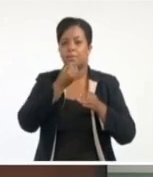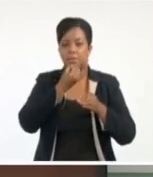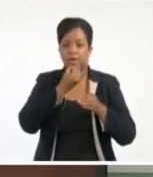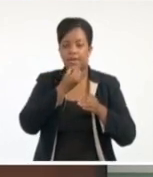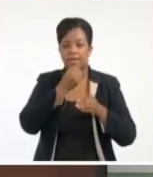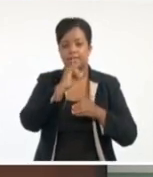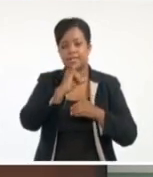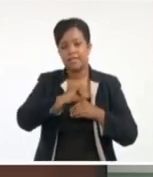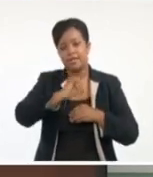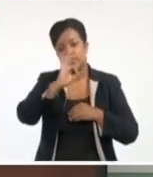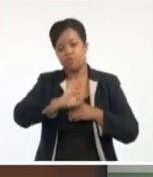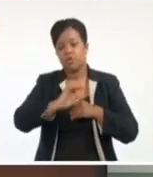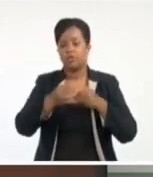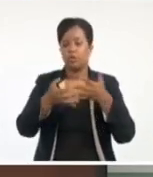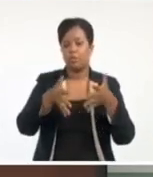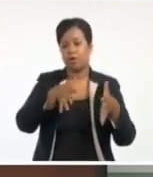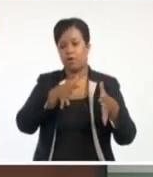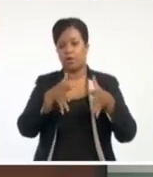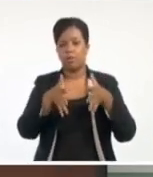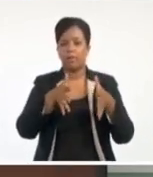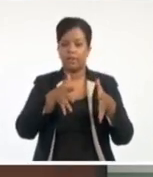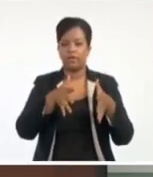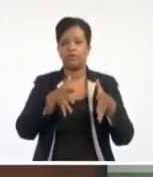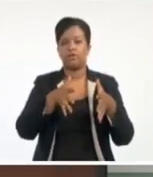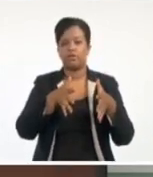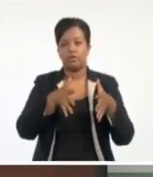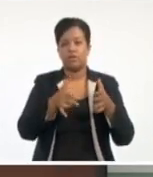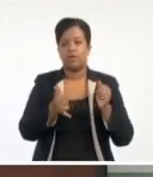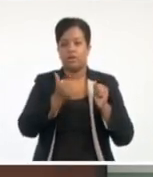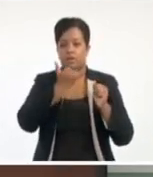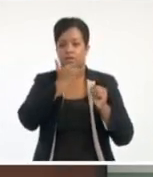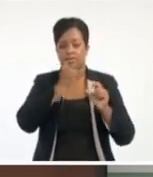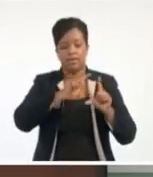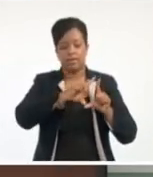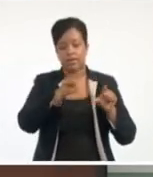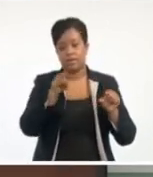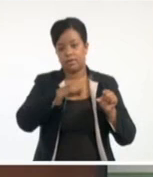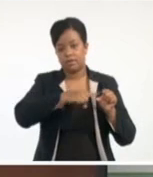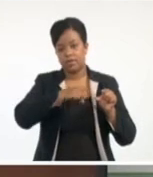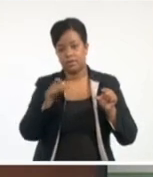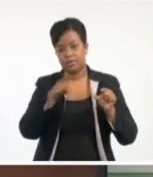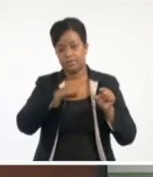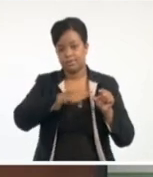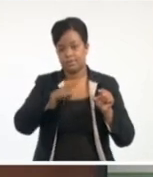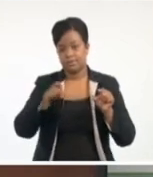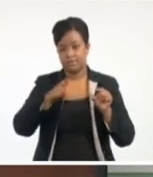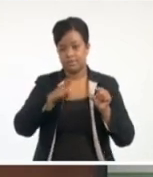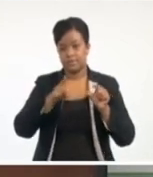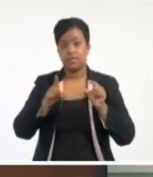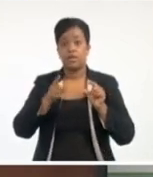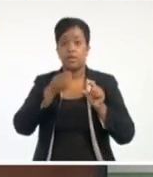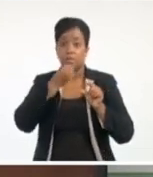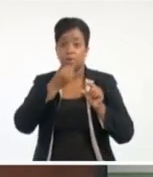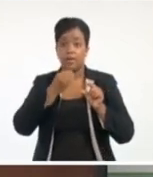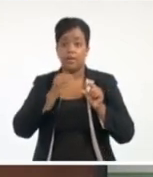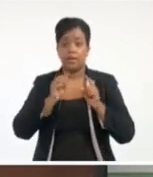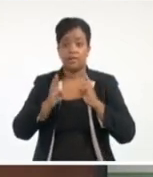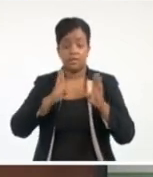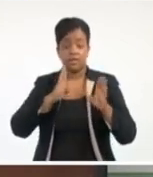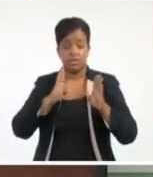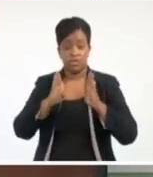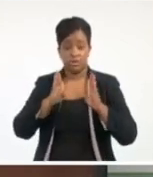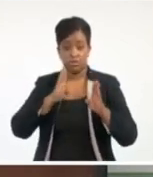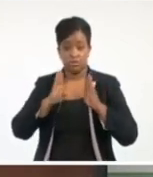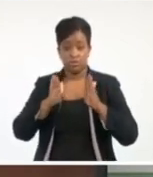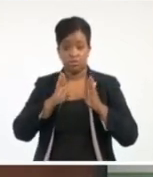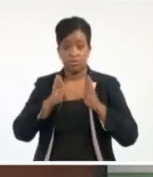% de probabilidad de que el centro de la circulación ciclónica se encuentre